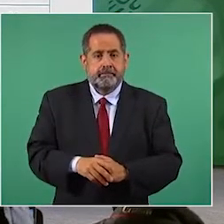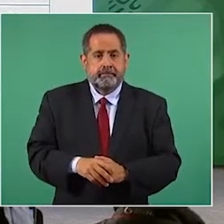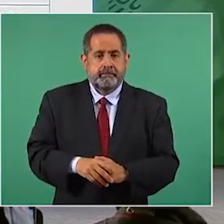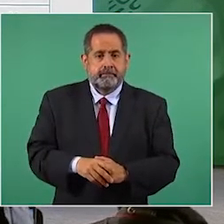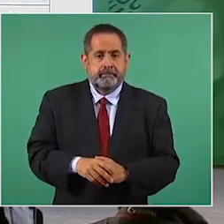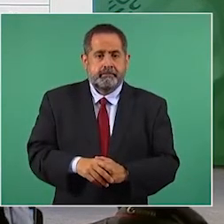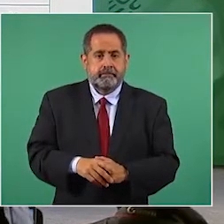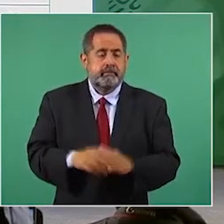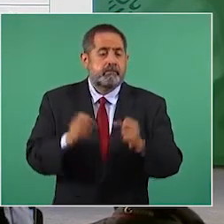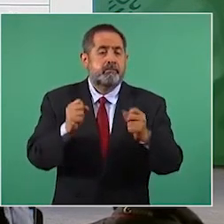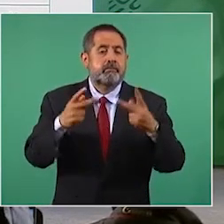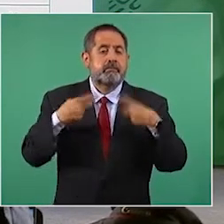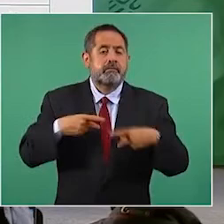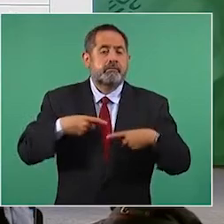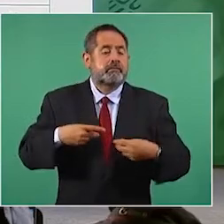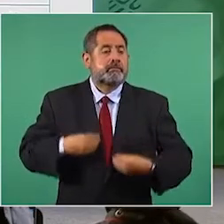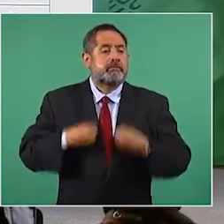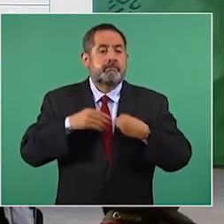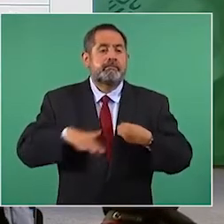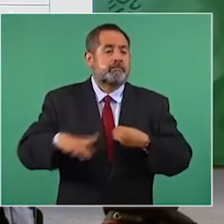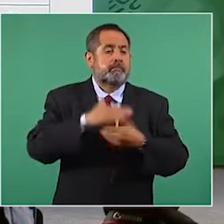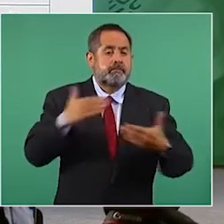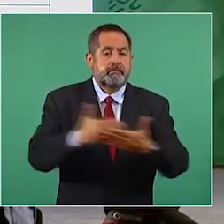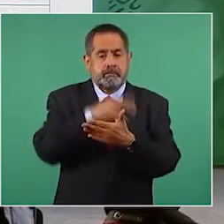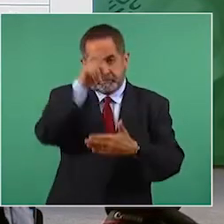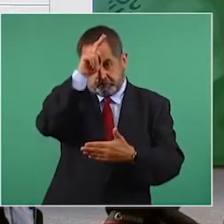Esta es la población de Perú. Sí.